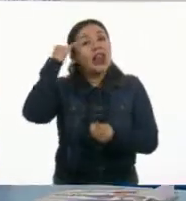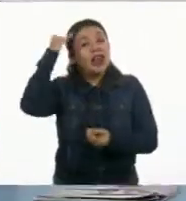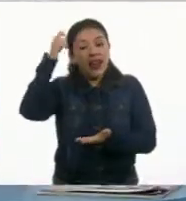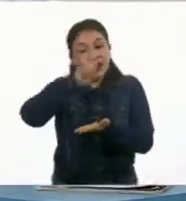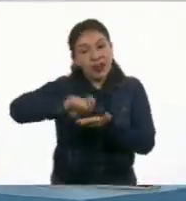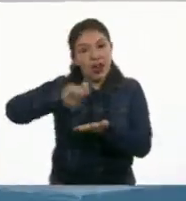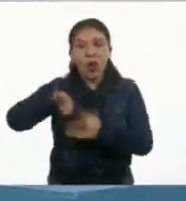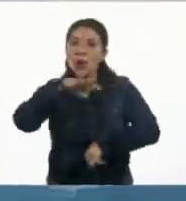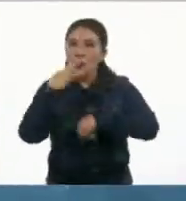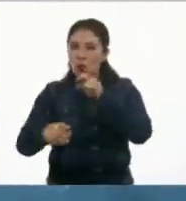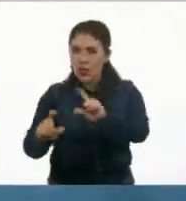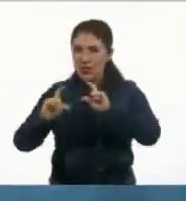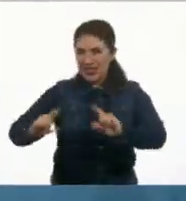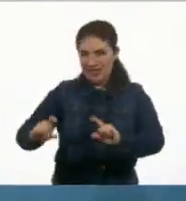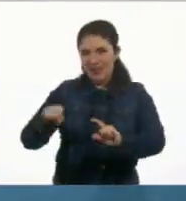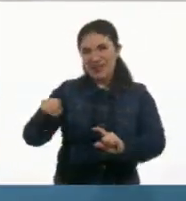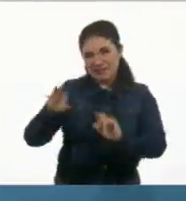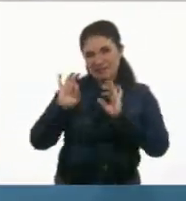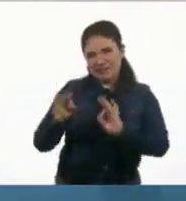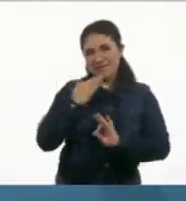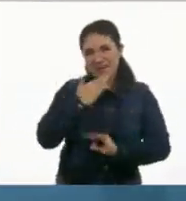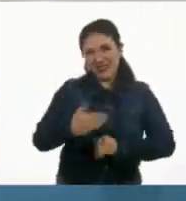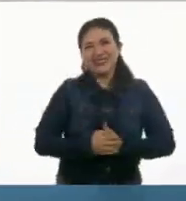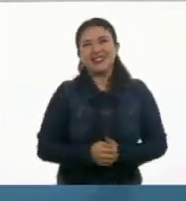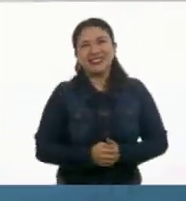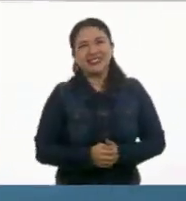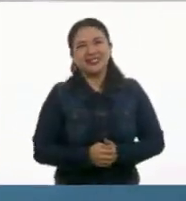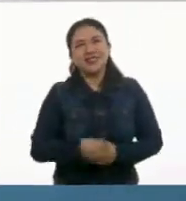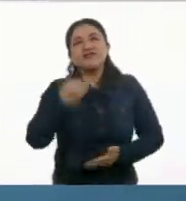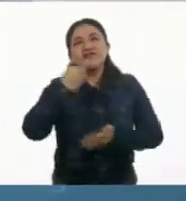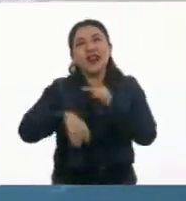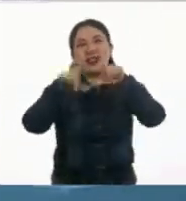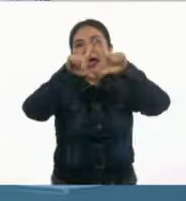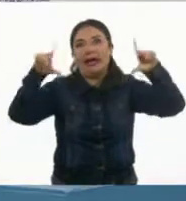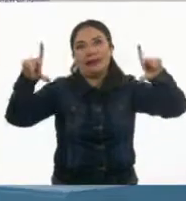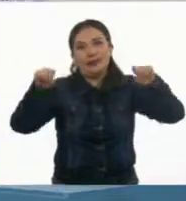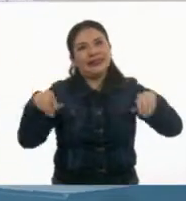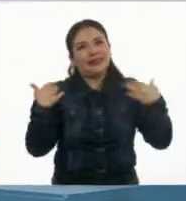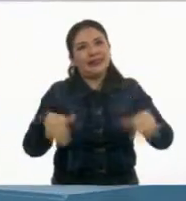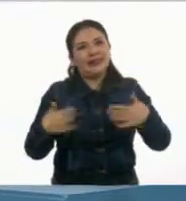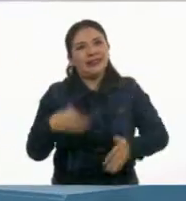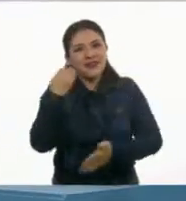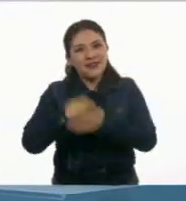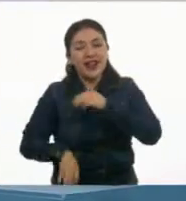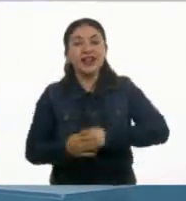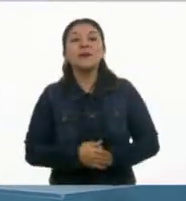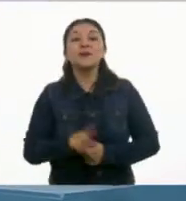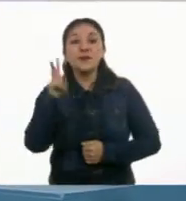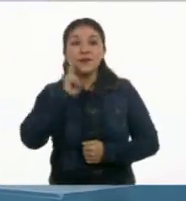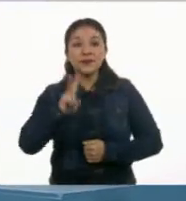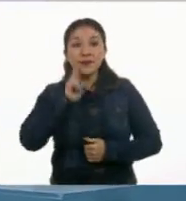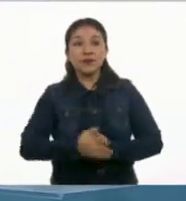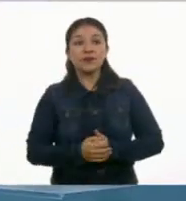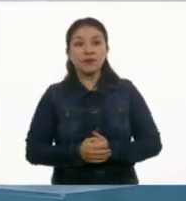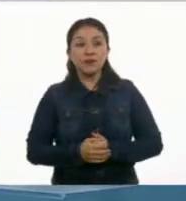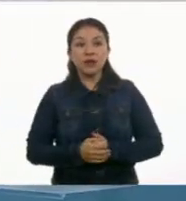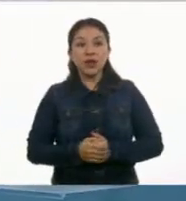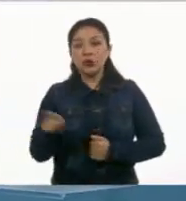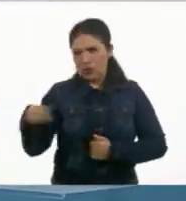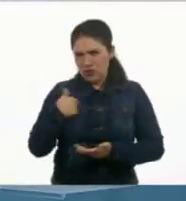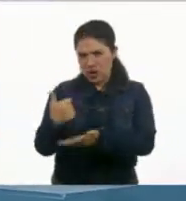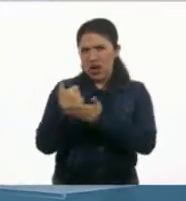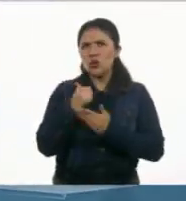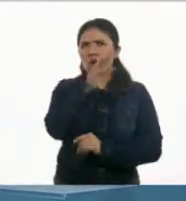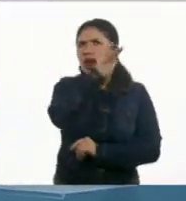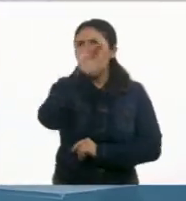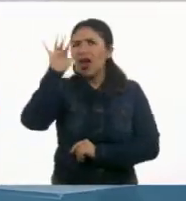perfecto. Y el título ya lo tenemos al principio. Nos falta toda la parte del medio. Muy bien. Vamos a leerla en voz alta. Tom, ayúdanos, por